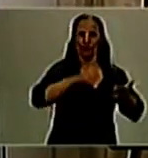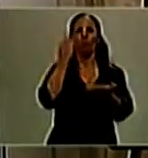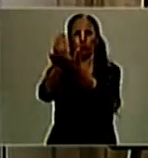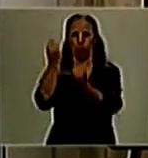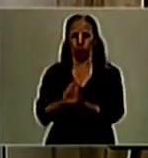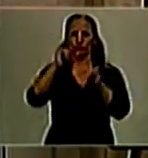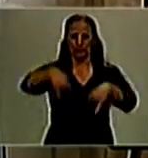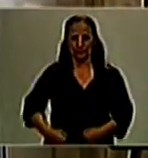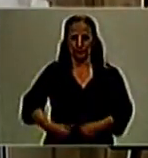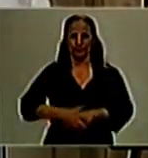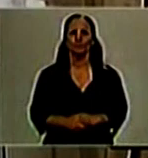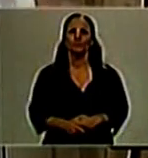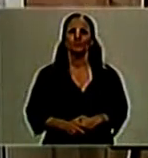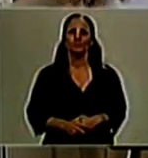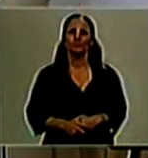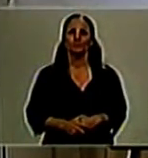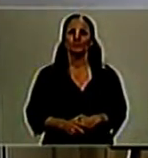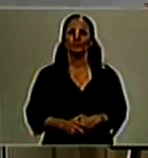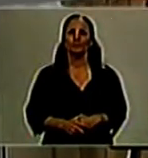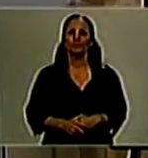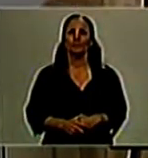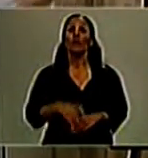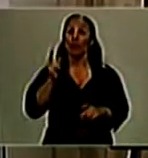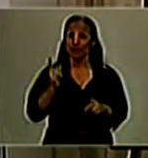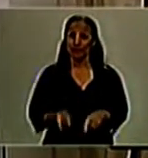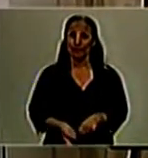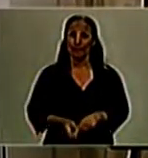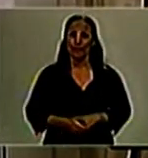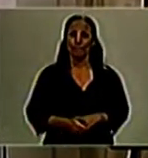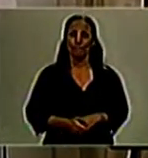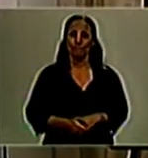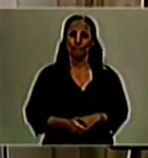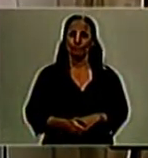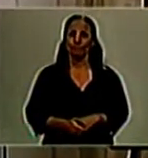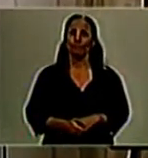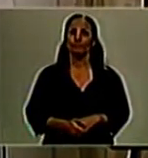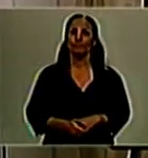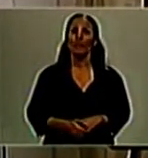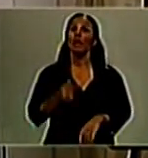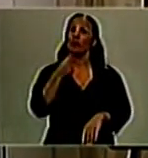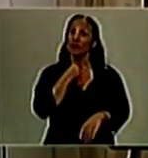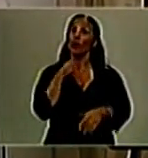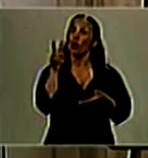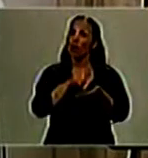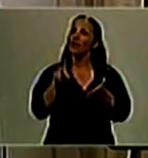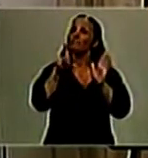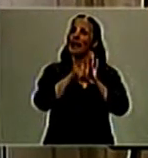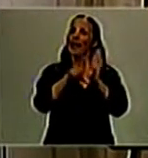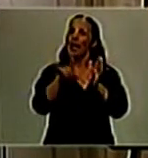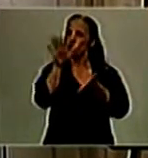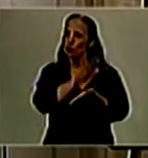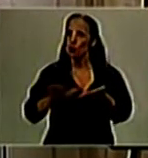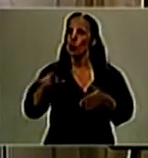leer que en esta nueva ley, en este nuevo sistema de inteligencia,